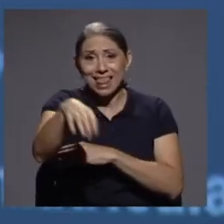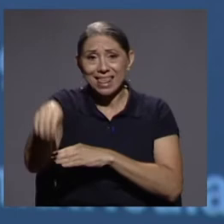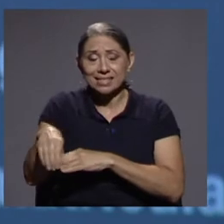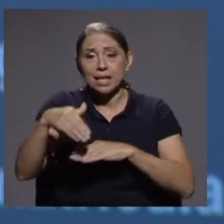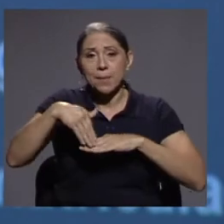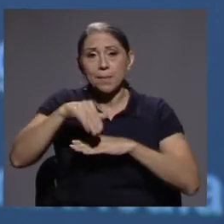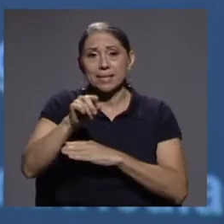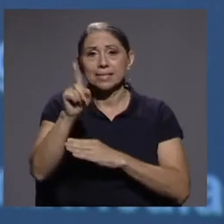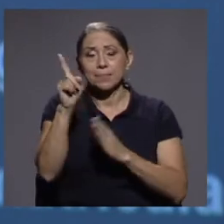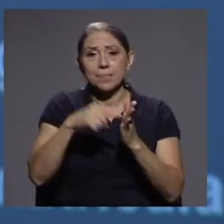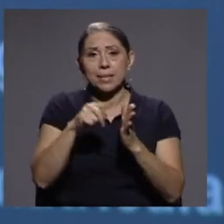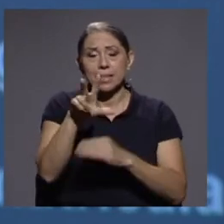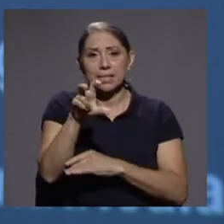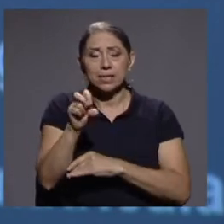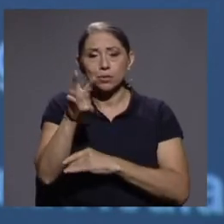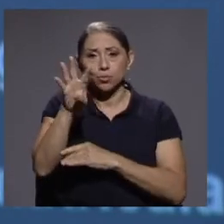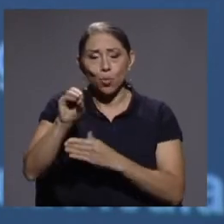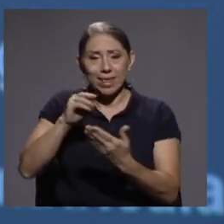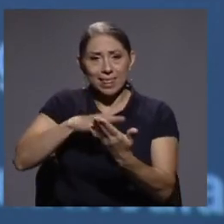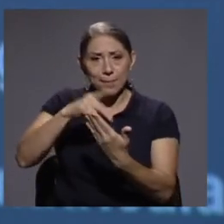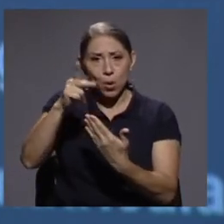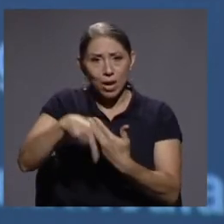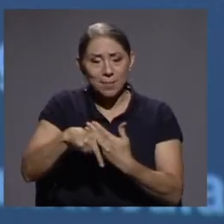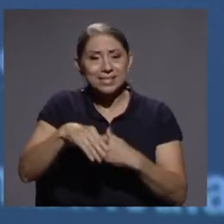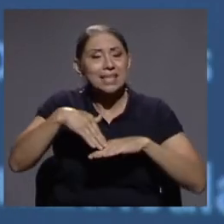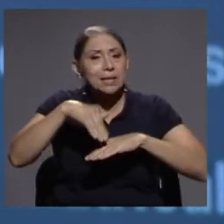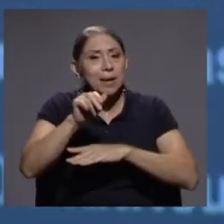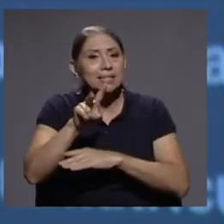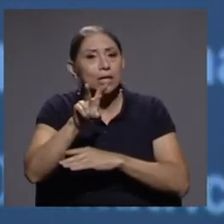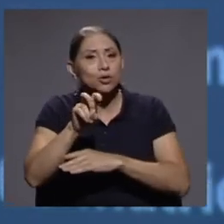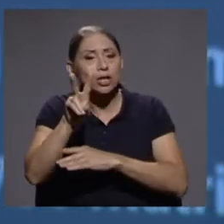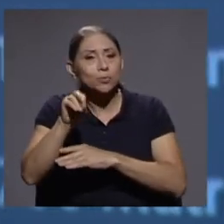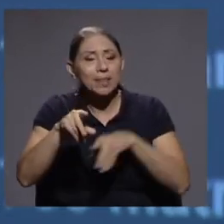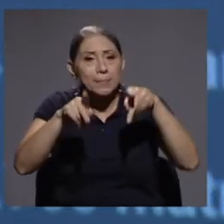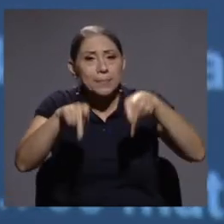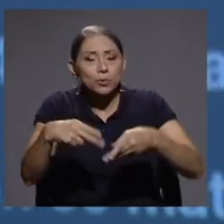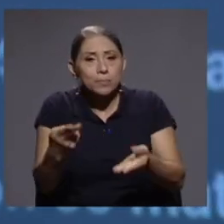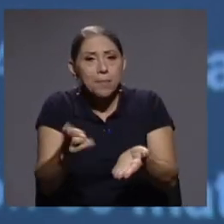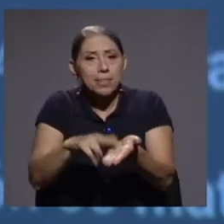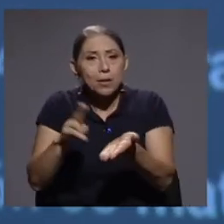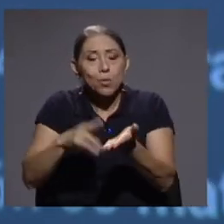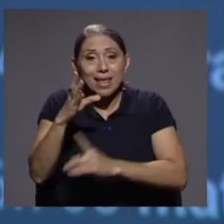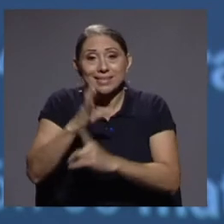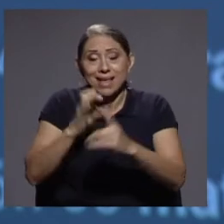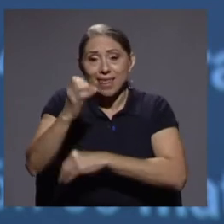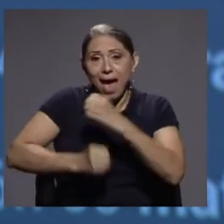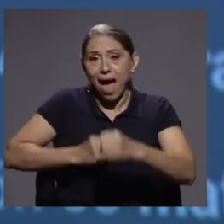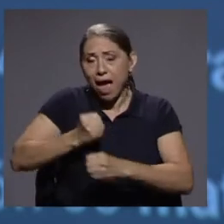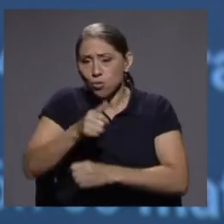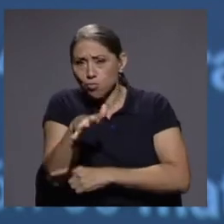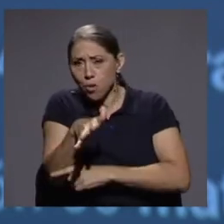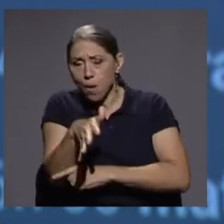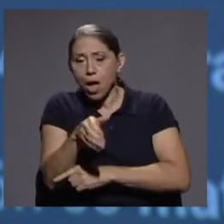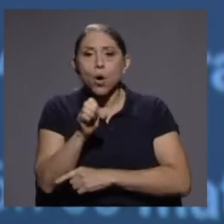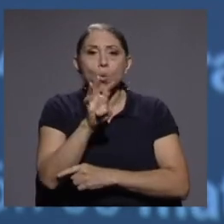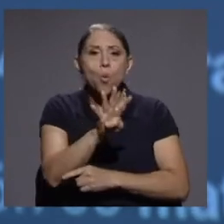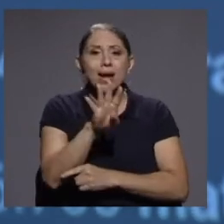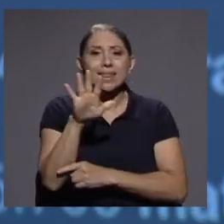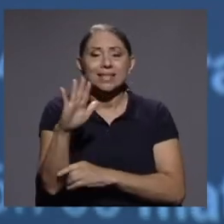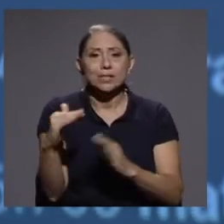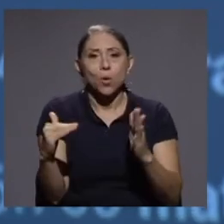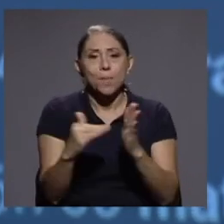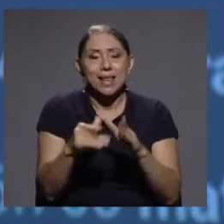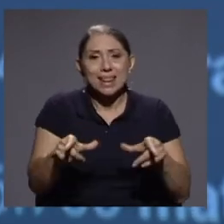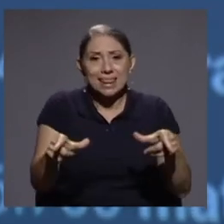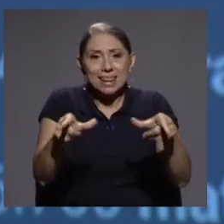,340 programas y más de 220 matriculados por año aproximadamente y 45,000 títulos